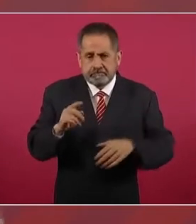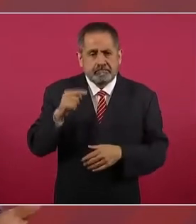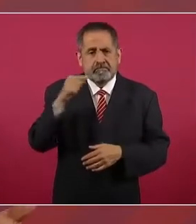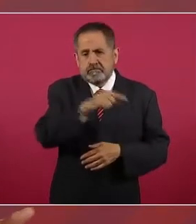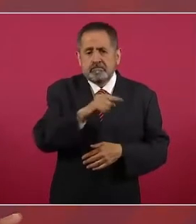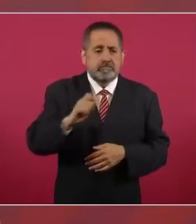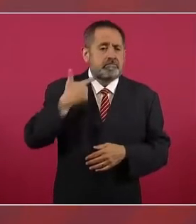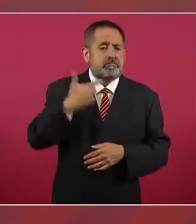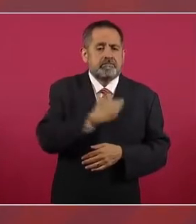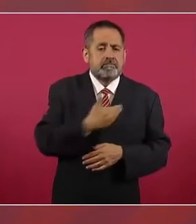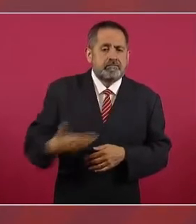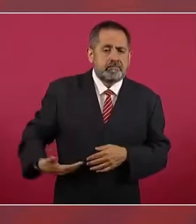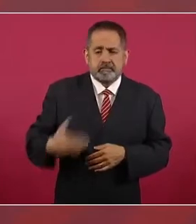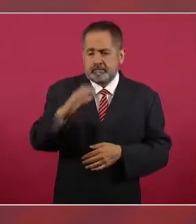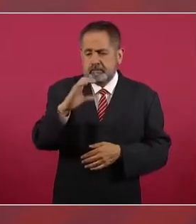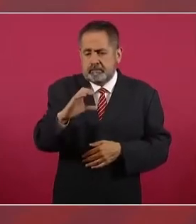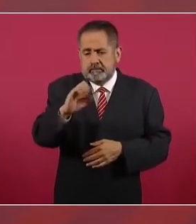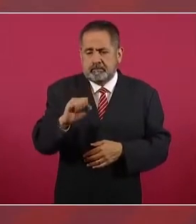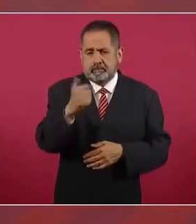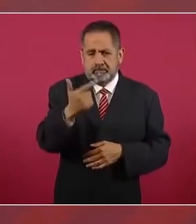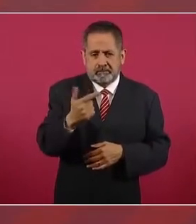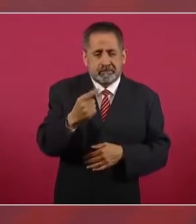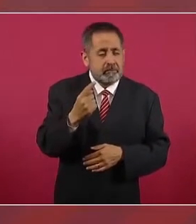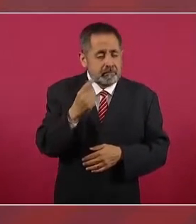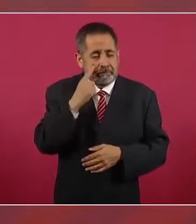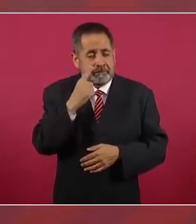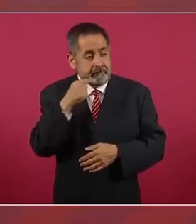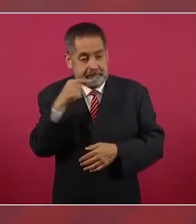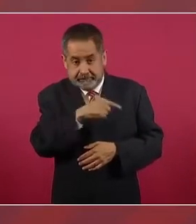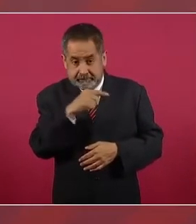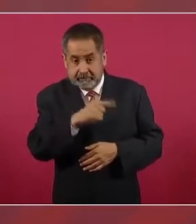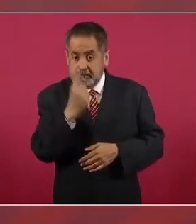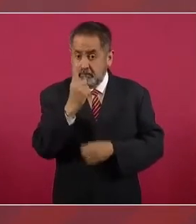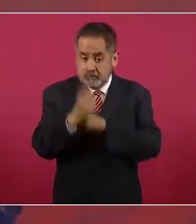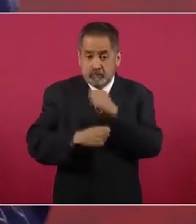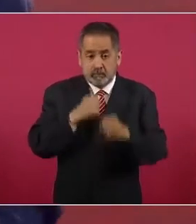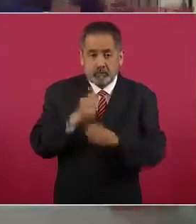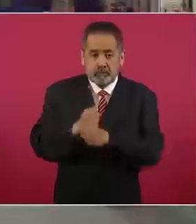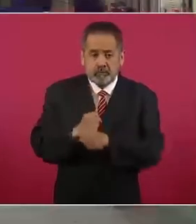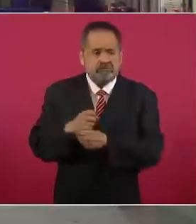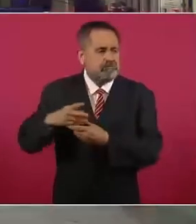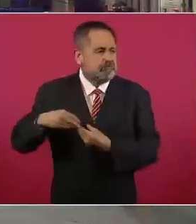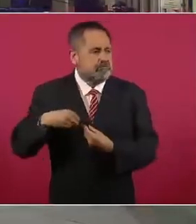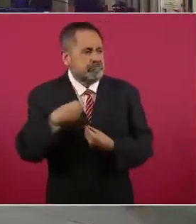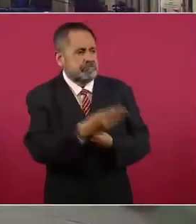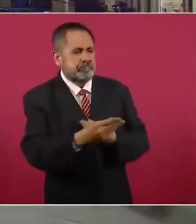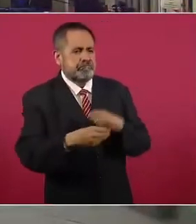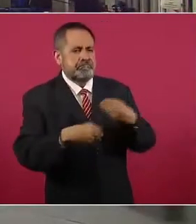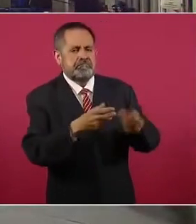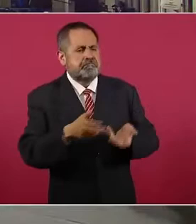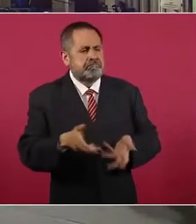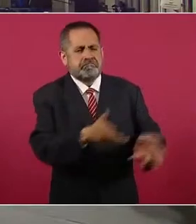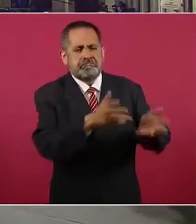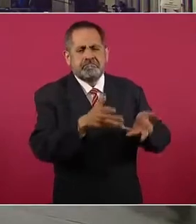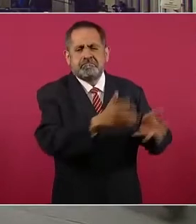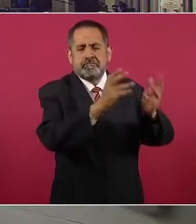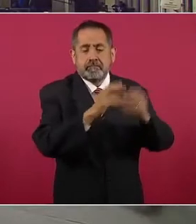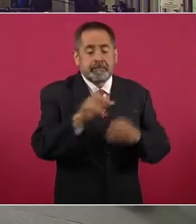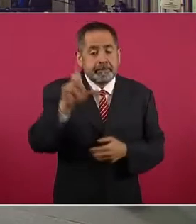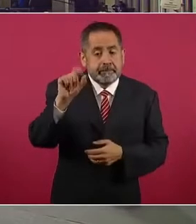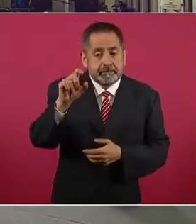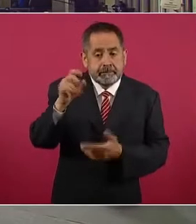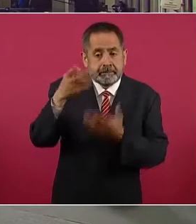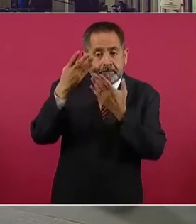Pero Salinas en un año entregó 20 bancos.